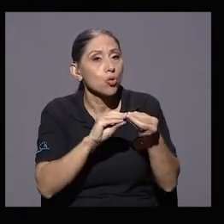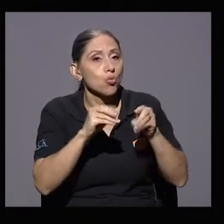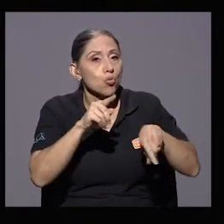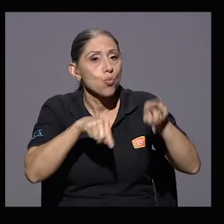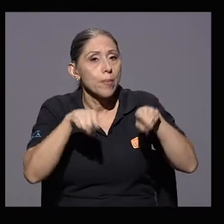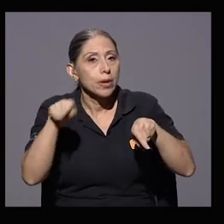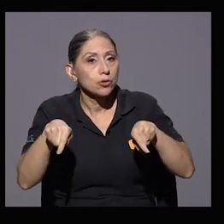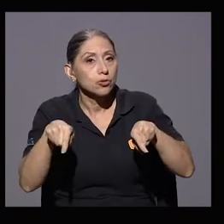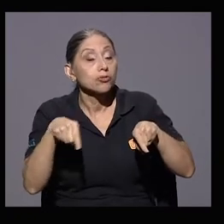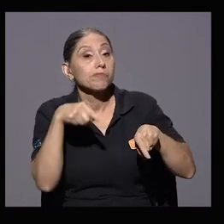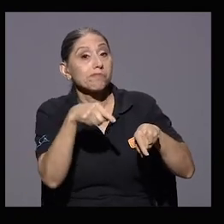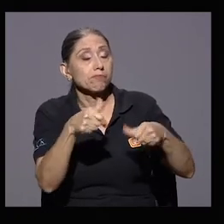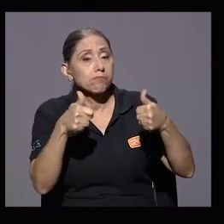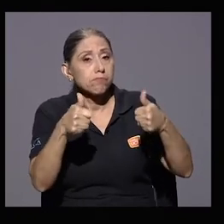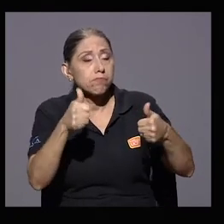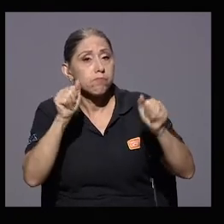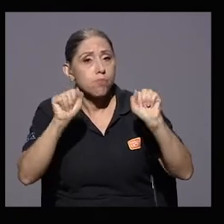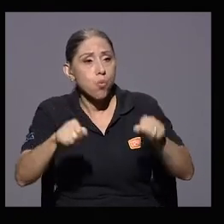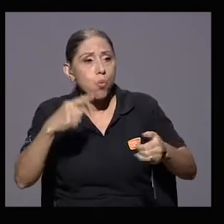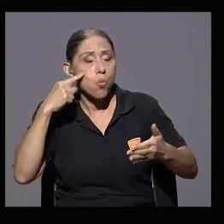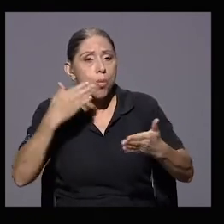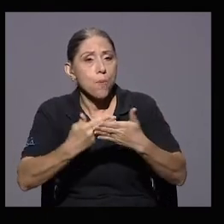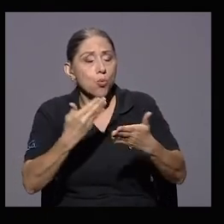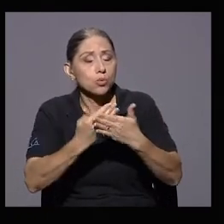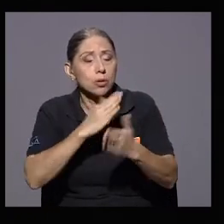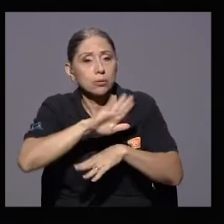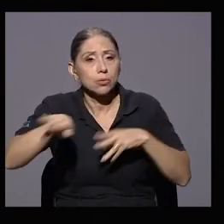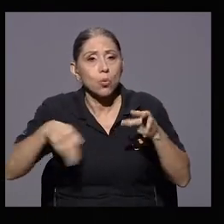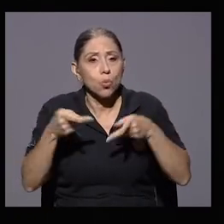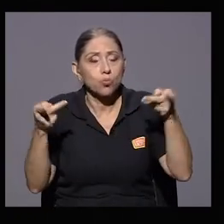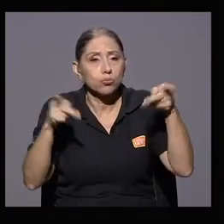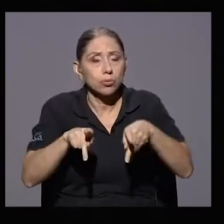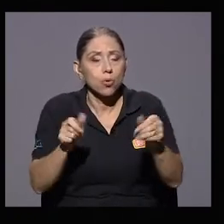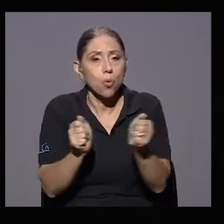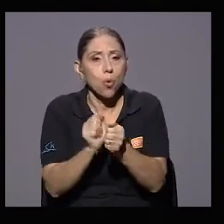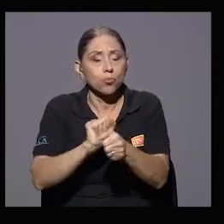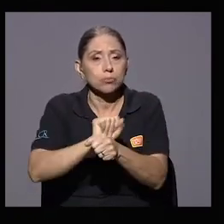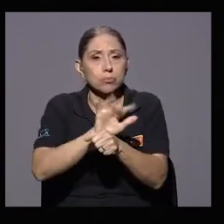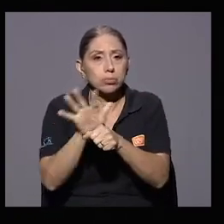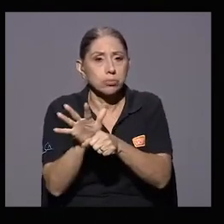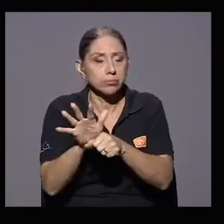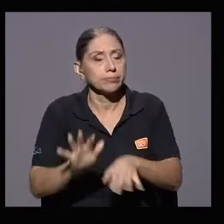gusta porque es una forma de poder demostrar todo lo sucedido con el COVID-19.